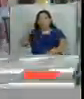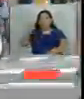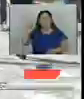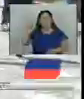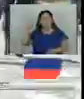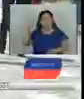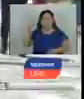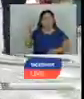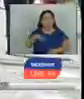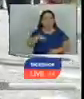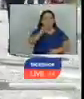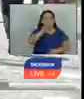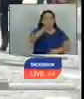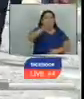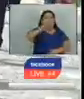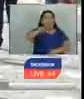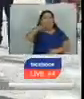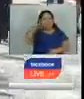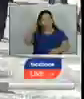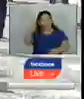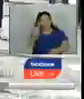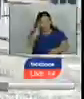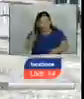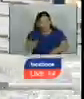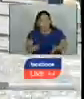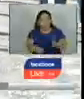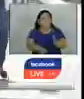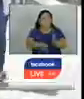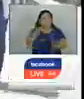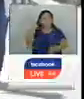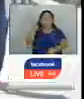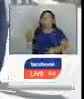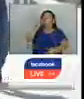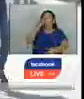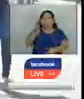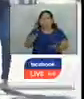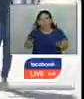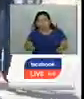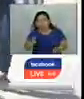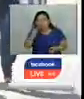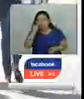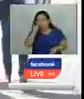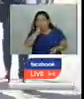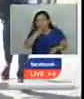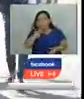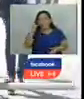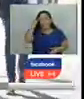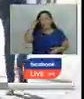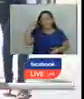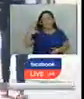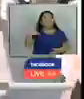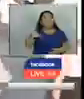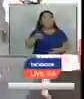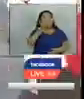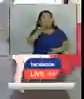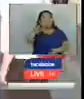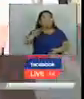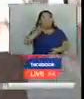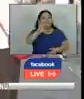pacientes que ingirieron por primera vez sustancias de las cuales 10,660 fueron hombres y 1